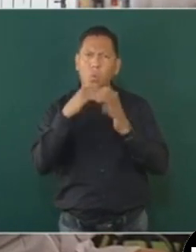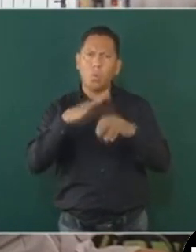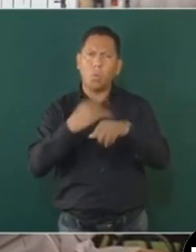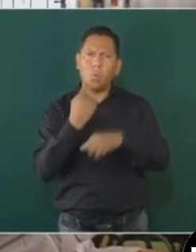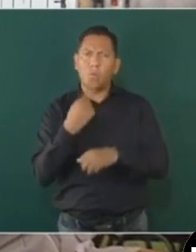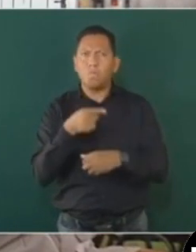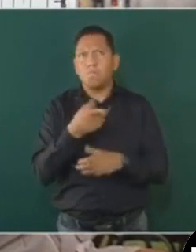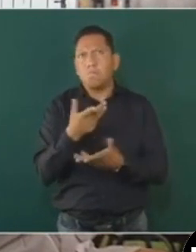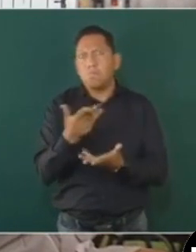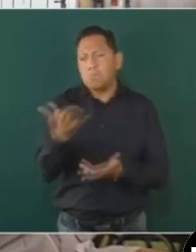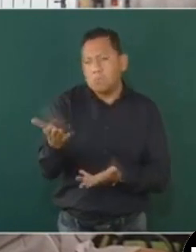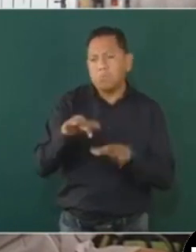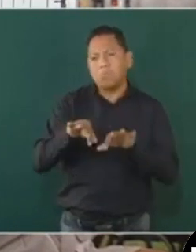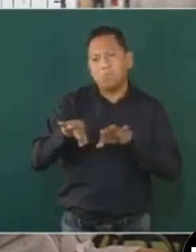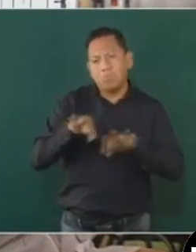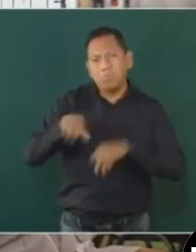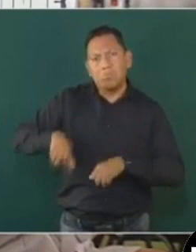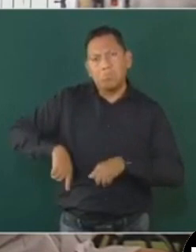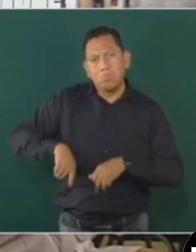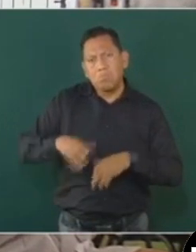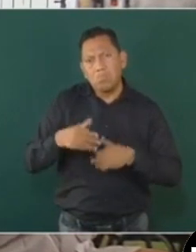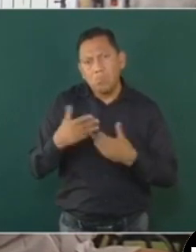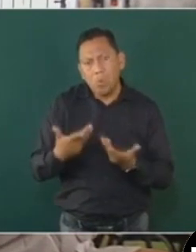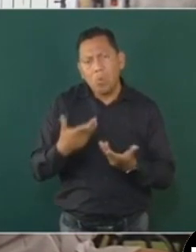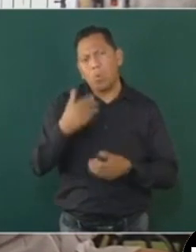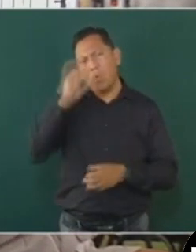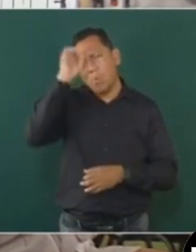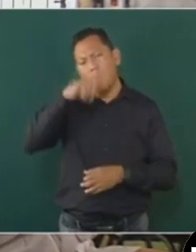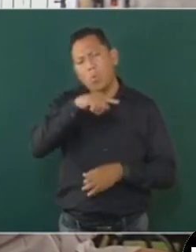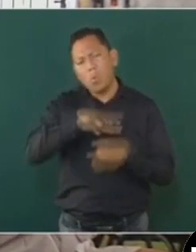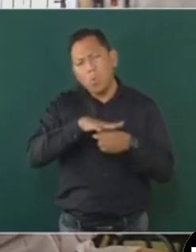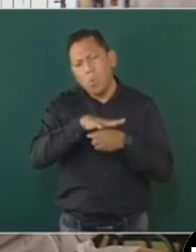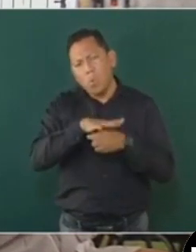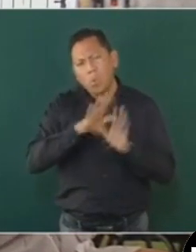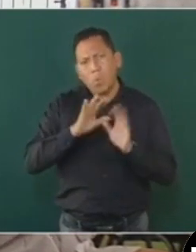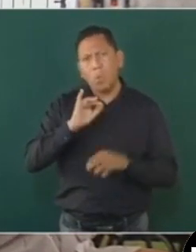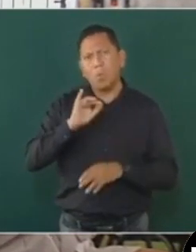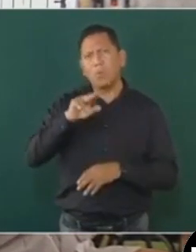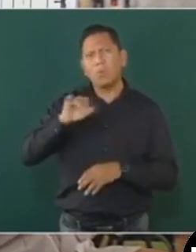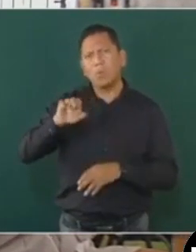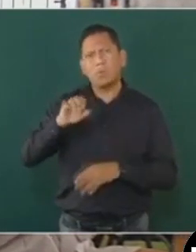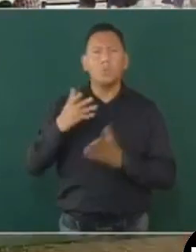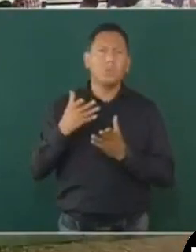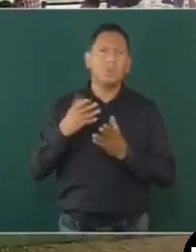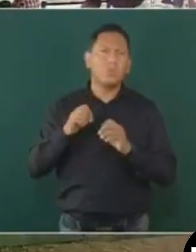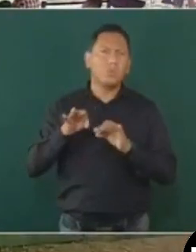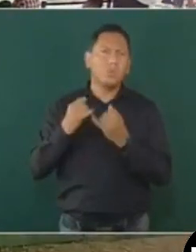trabajado en el gobierno o en un órgano descentralizado, en un órgano autónomo como lo es el INE.